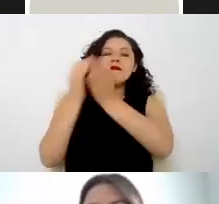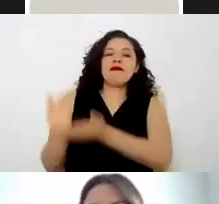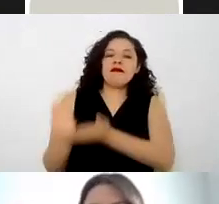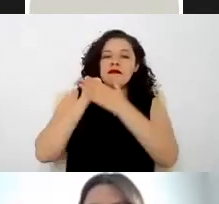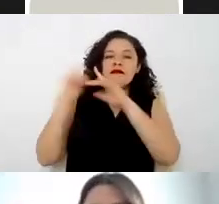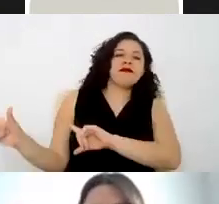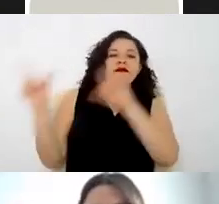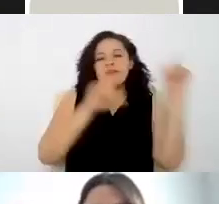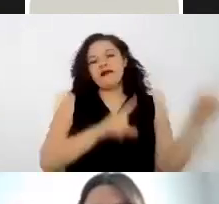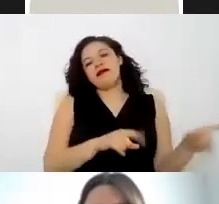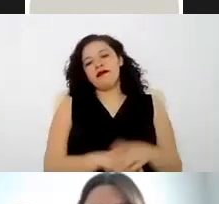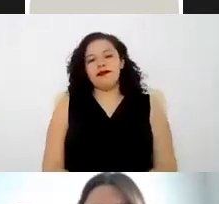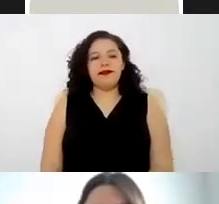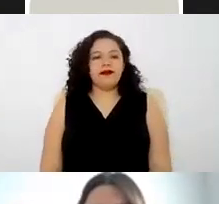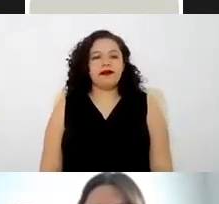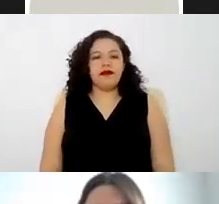diapositiva?